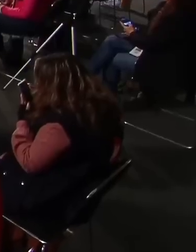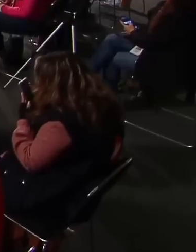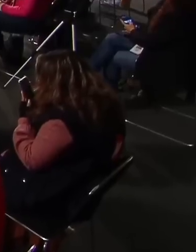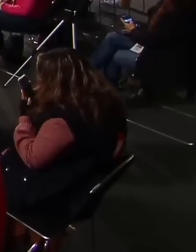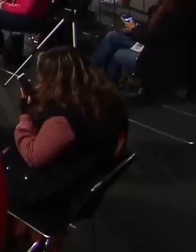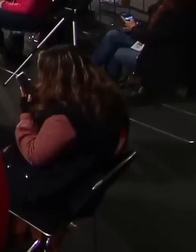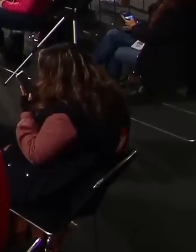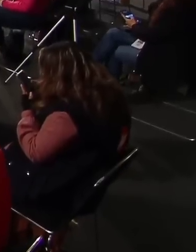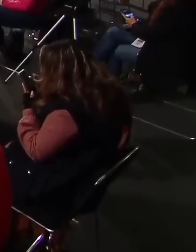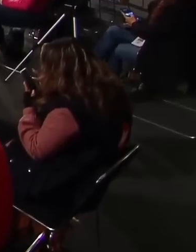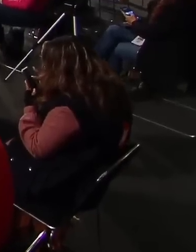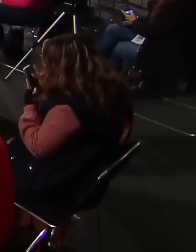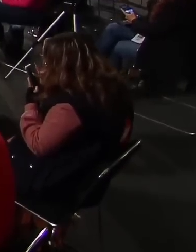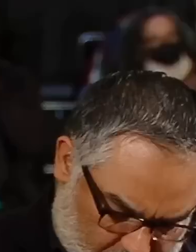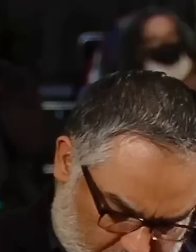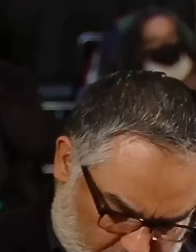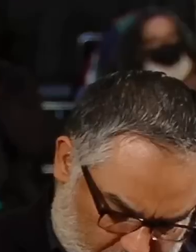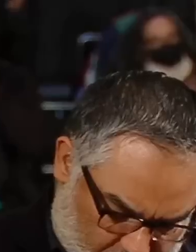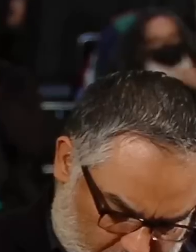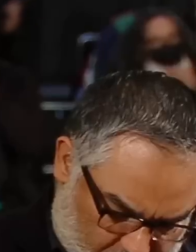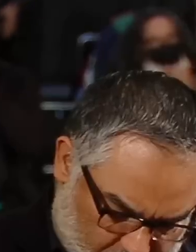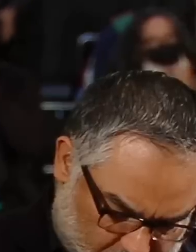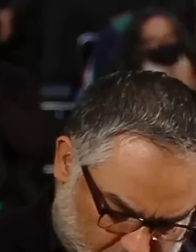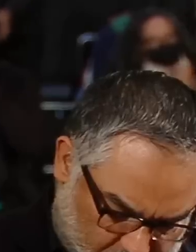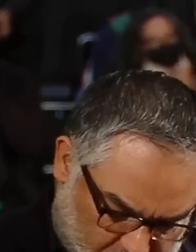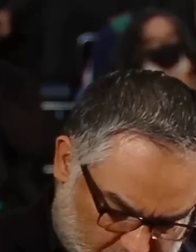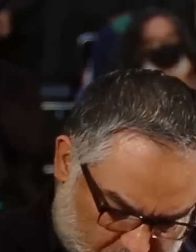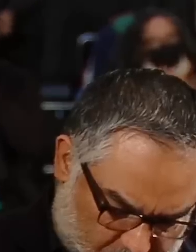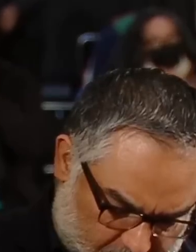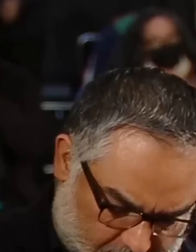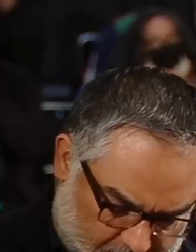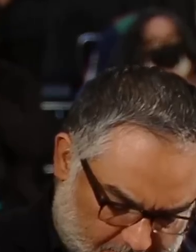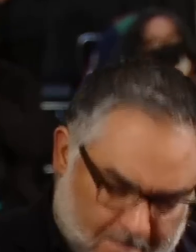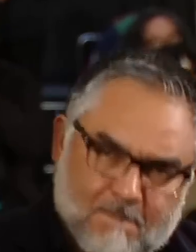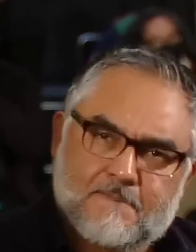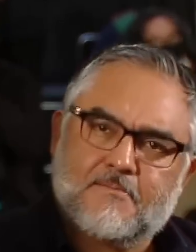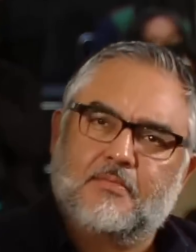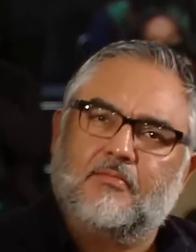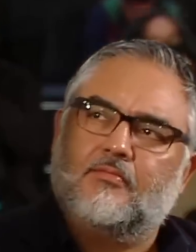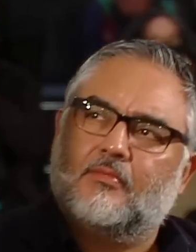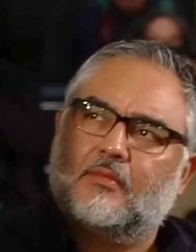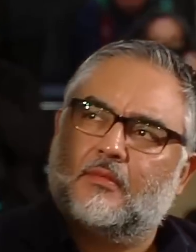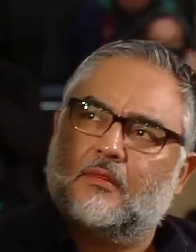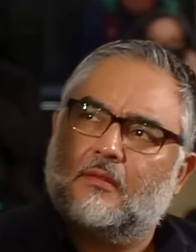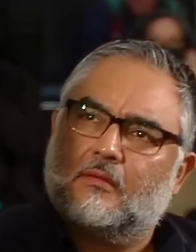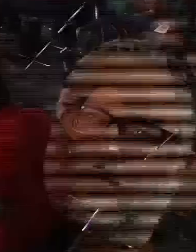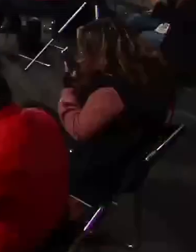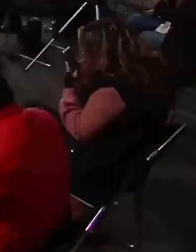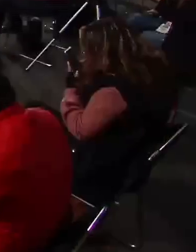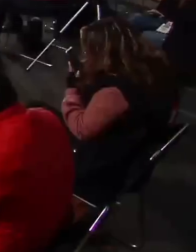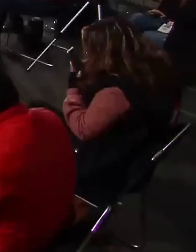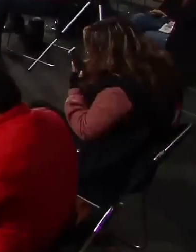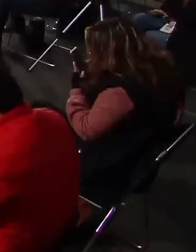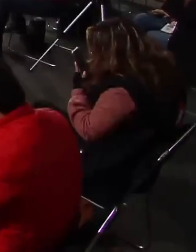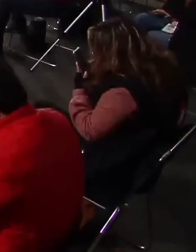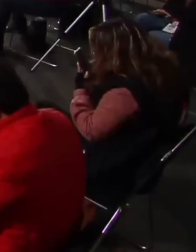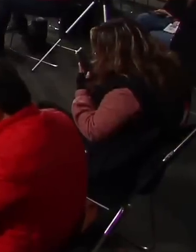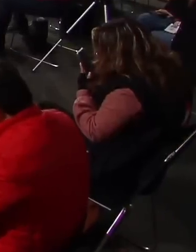posibilidades de crecimiento nacional e internacional, se puedan establecer en el Istmo de Tehuantepec la empresa Tesla?